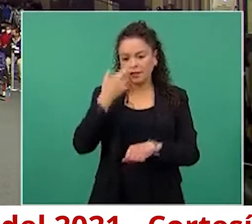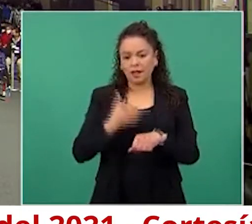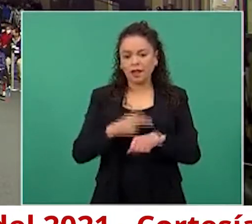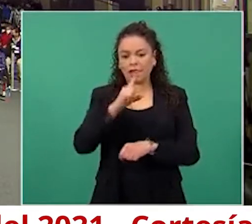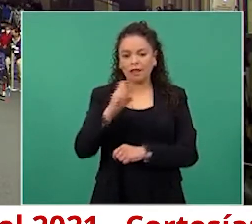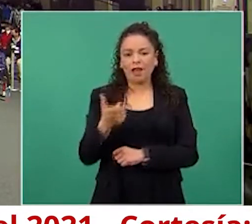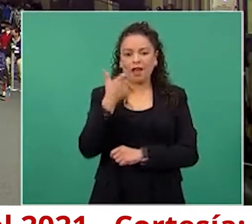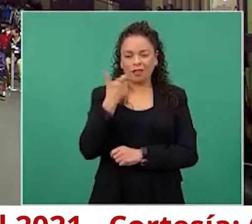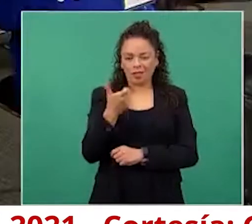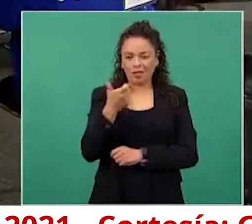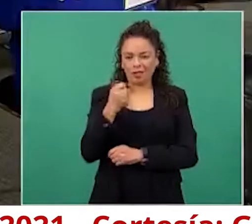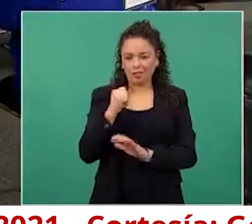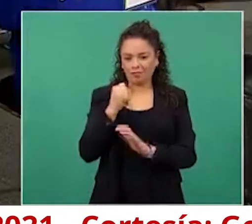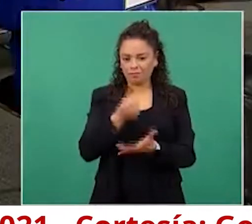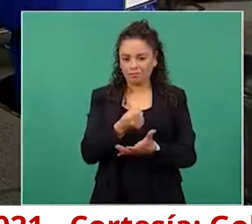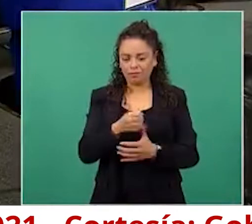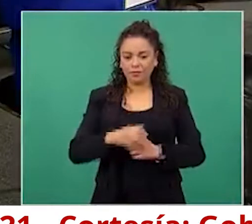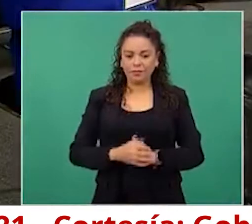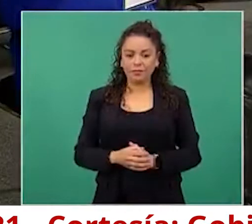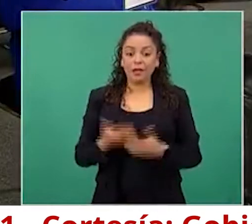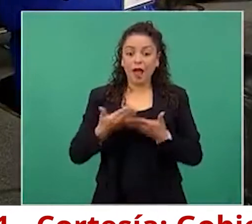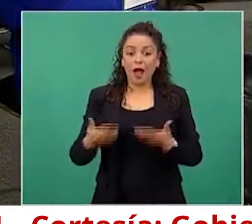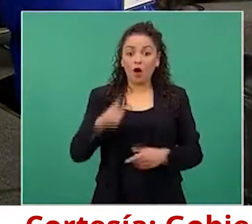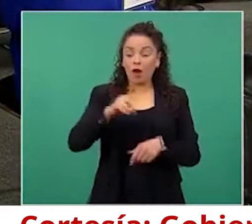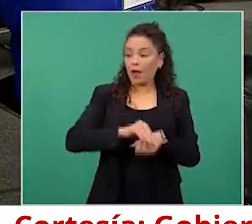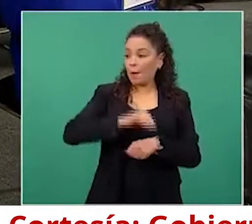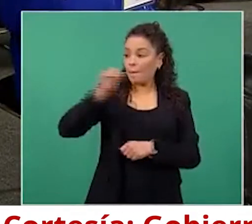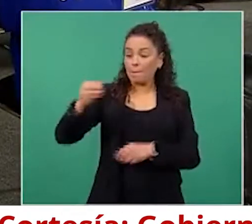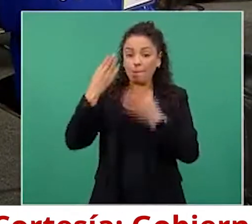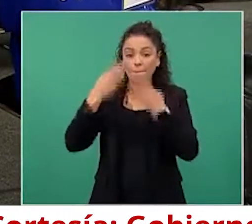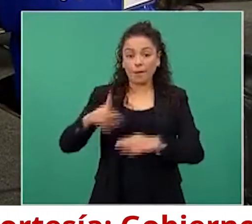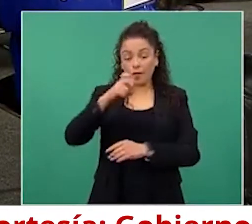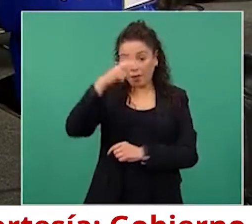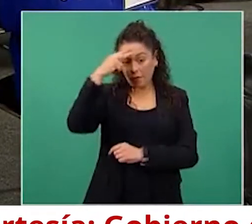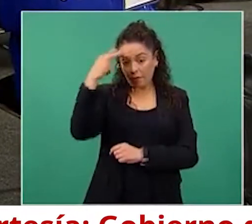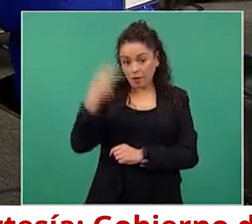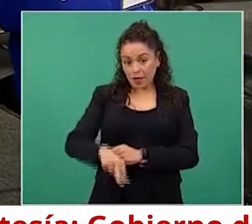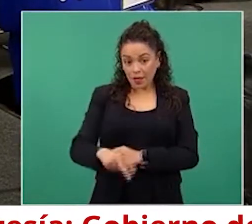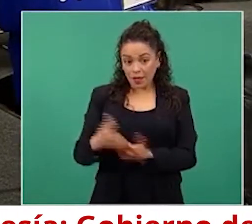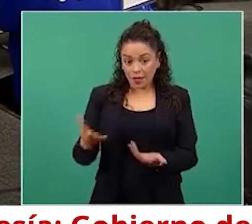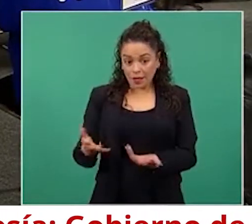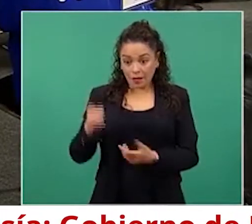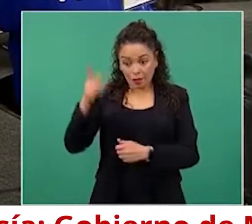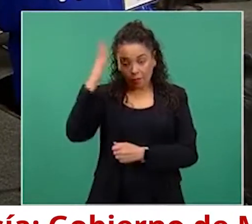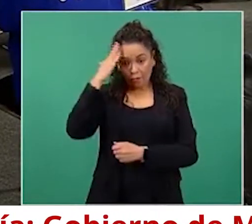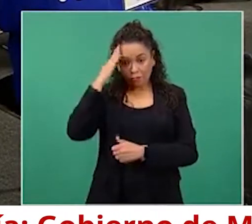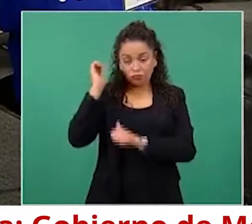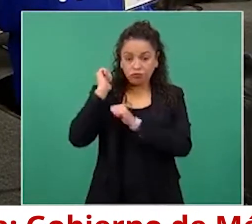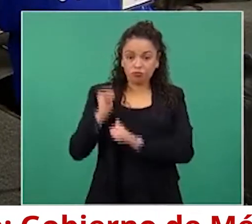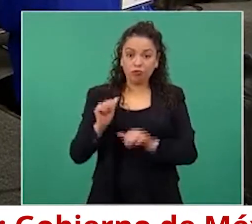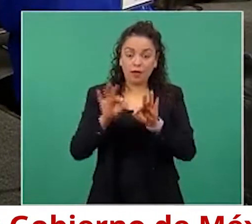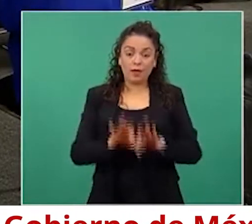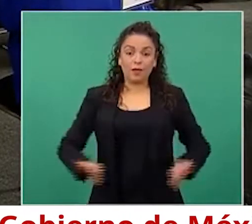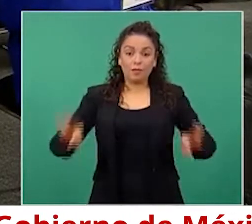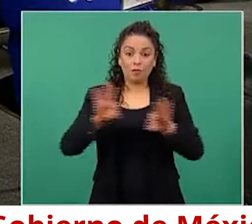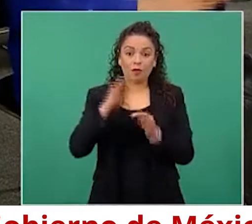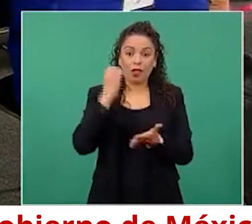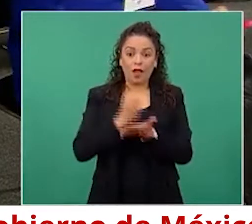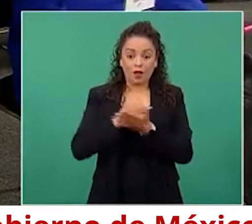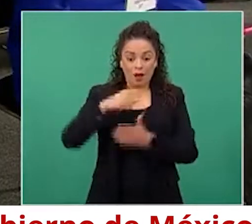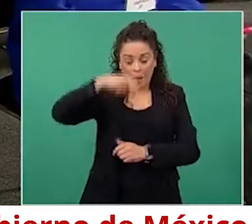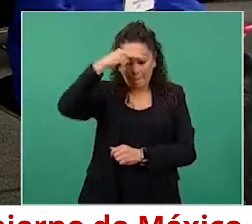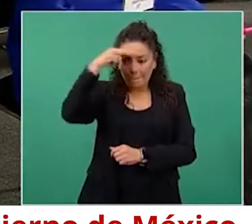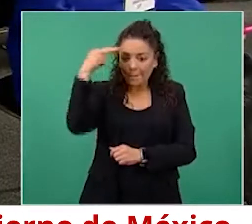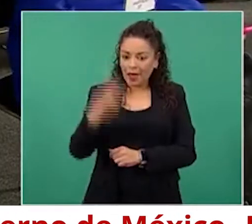mensaje le daría a ella? ¿Va a estar en el Banco de México? ¿Va a encabezar esa institución que es pilar en la economía de nuestro país? De inicio,